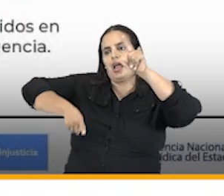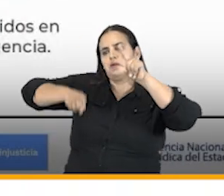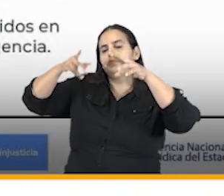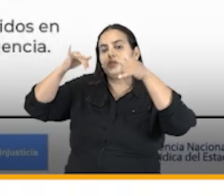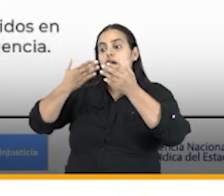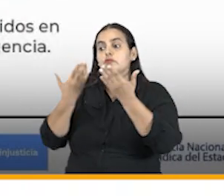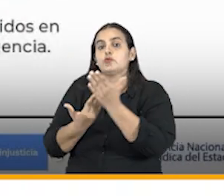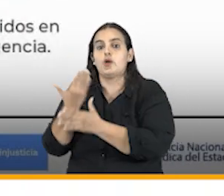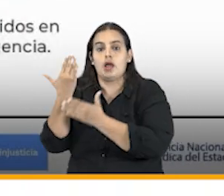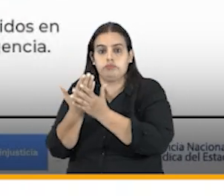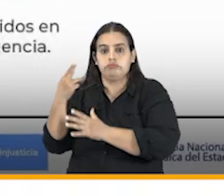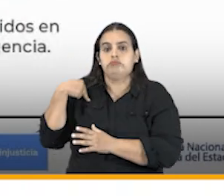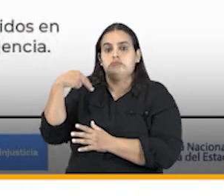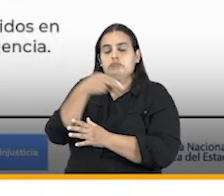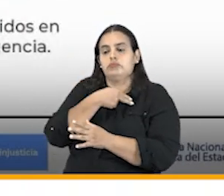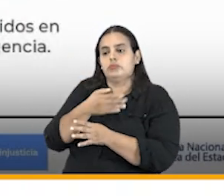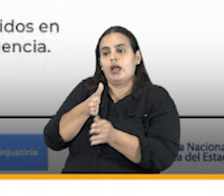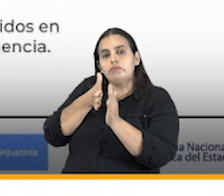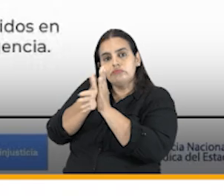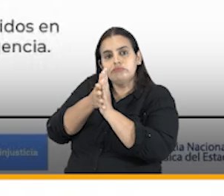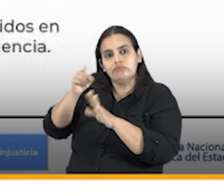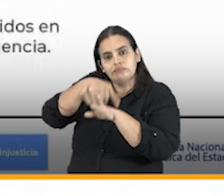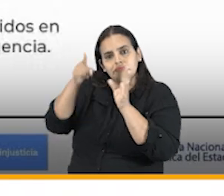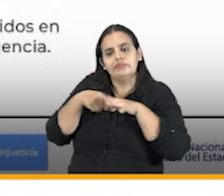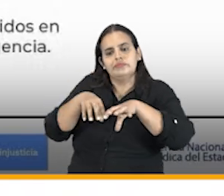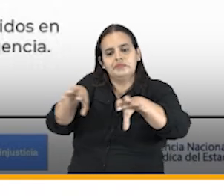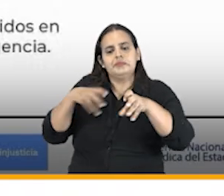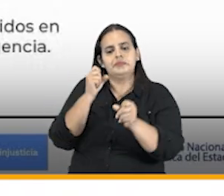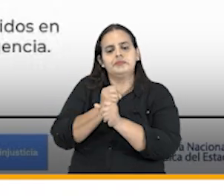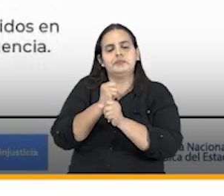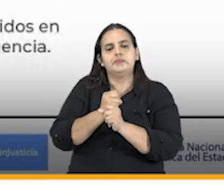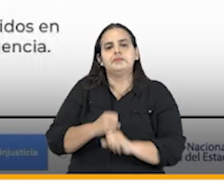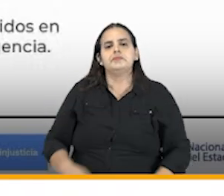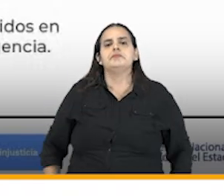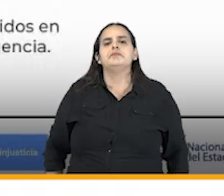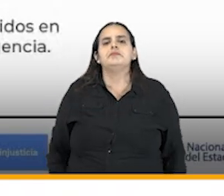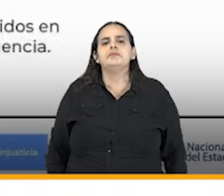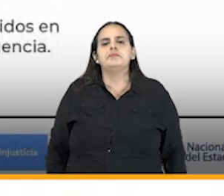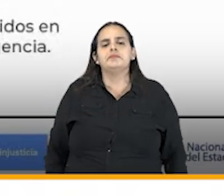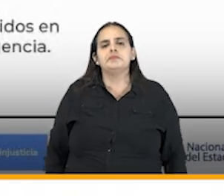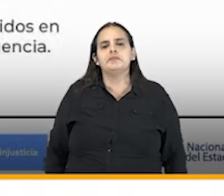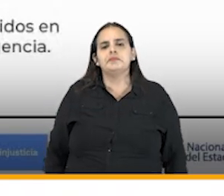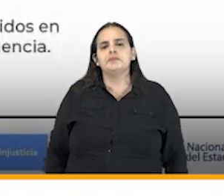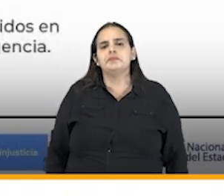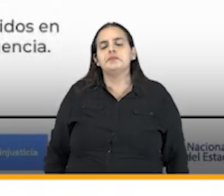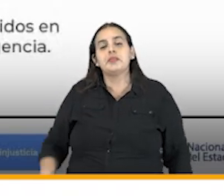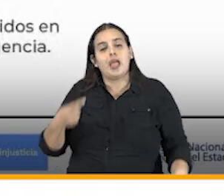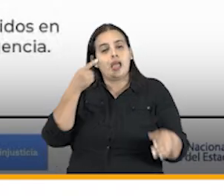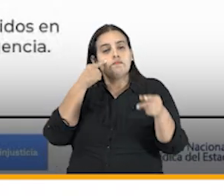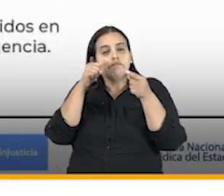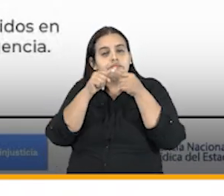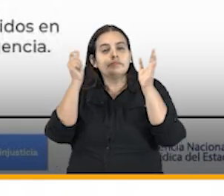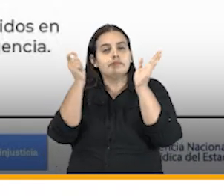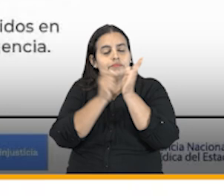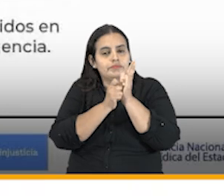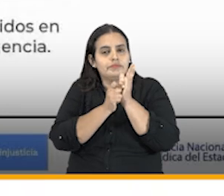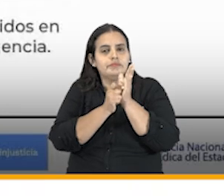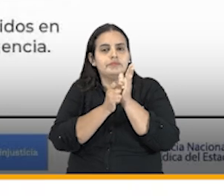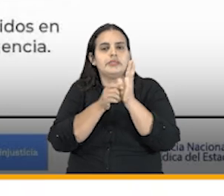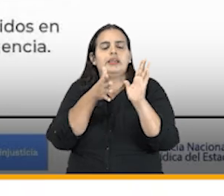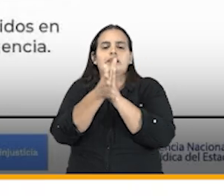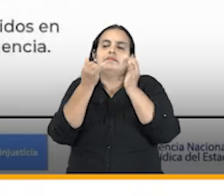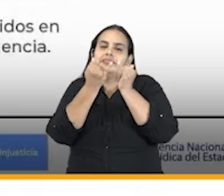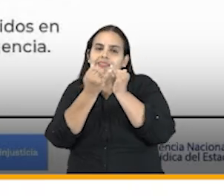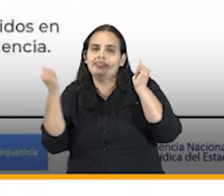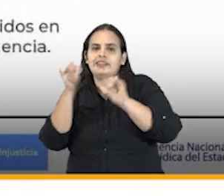vigentes y los seguimos manejando desde el punto de vista de procesos arbitrales que es